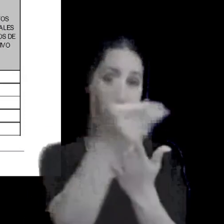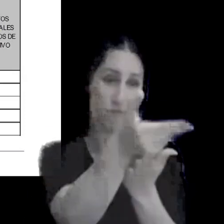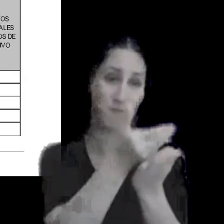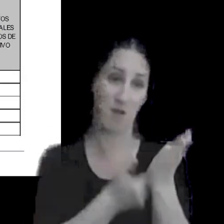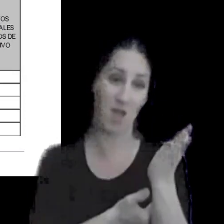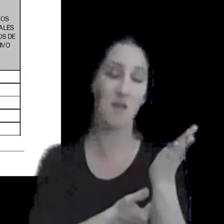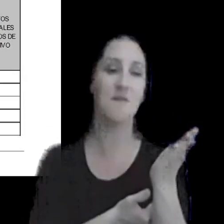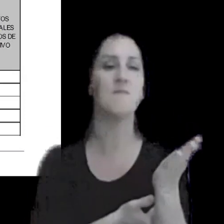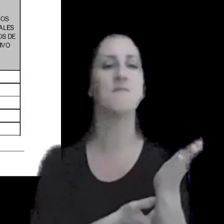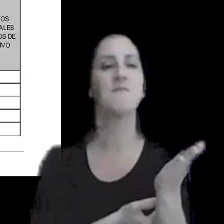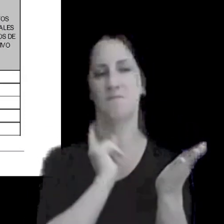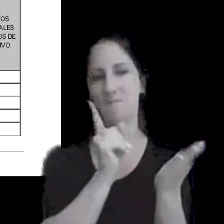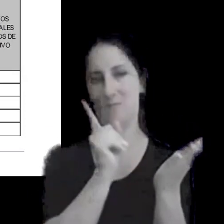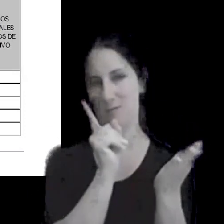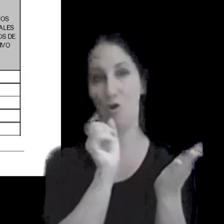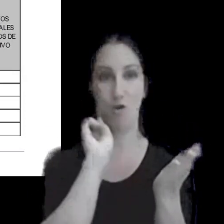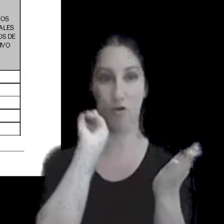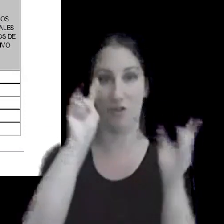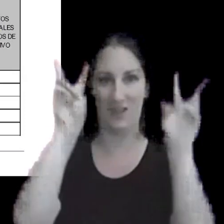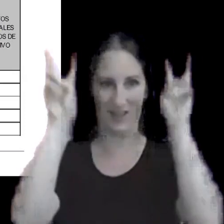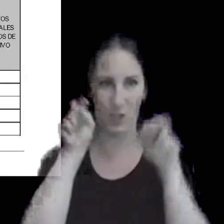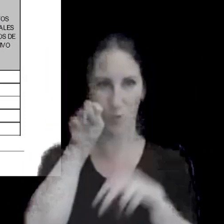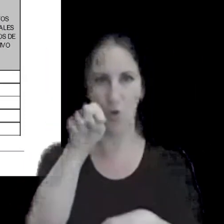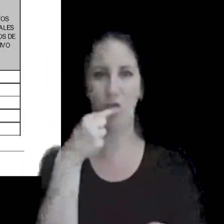como lo dice el el título